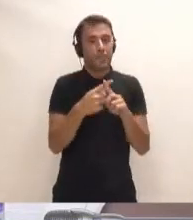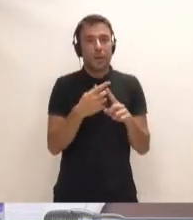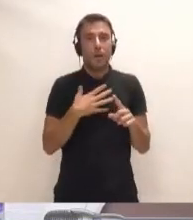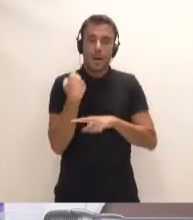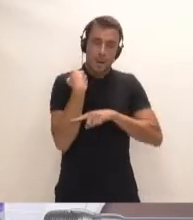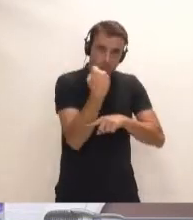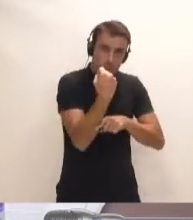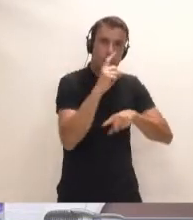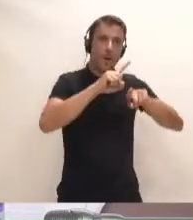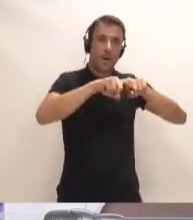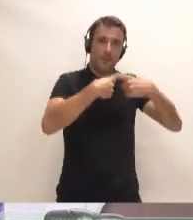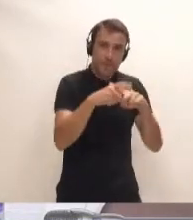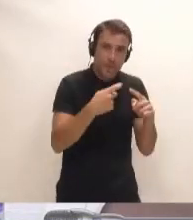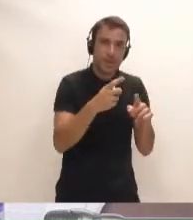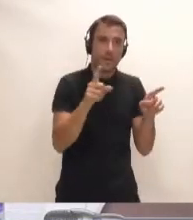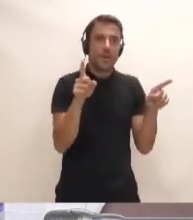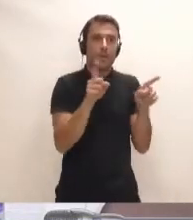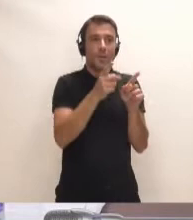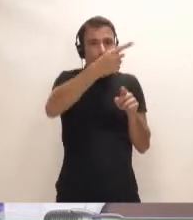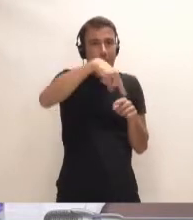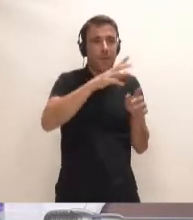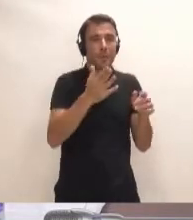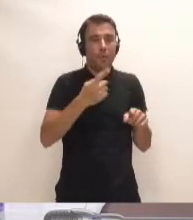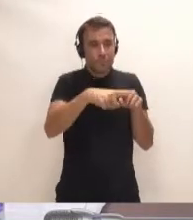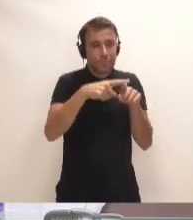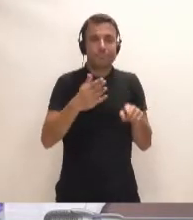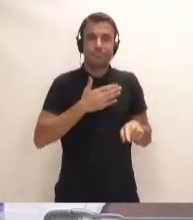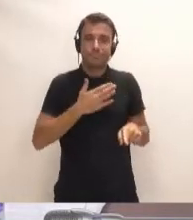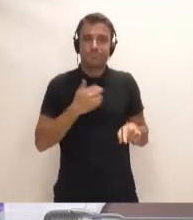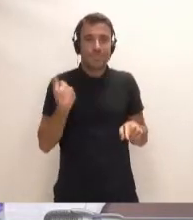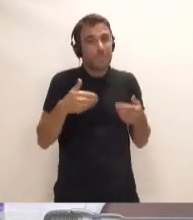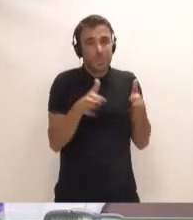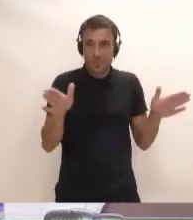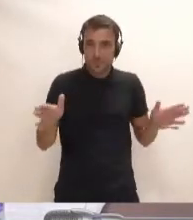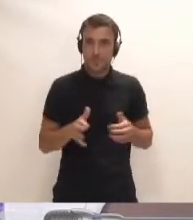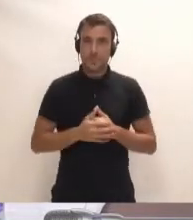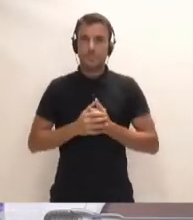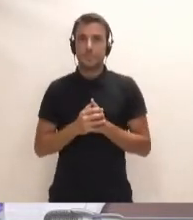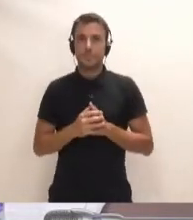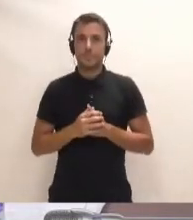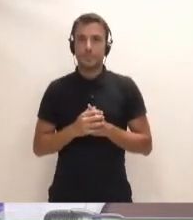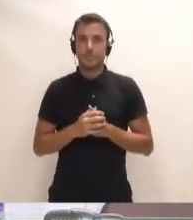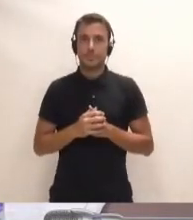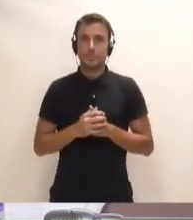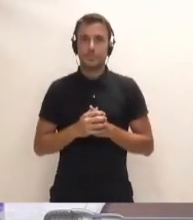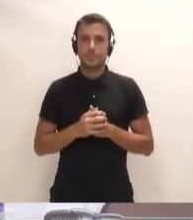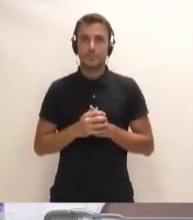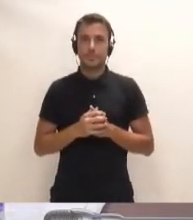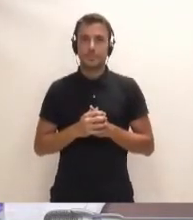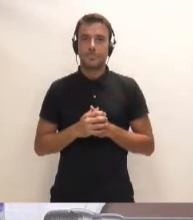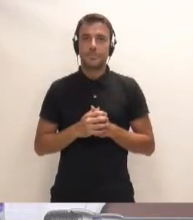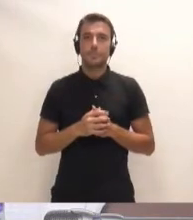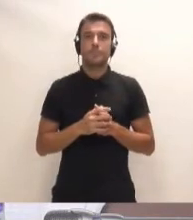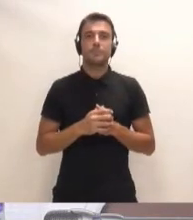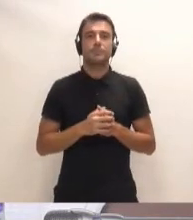familias que han perdido o van a perder sus propiedades. Entrando en el fondo del asunto y, bueno, sin